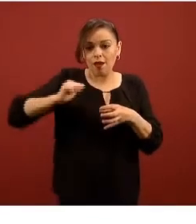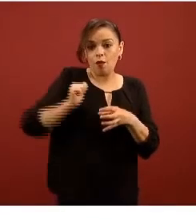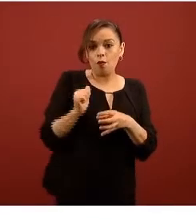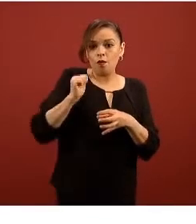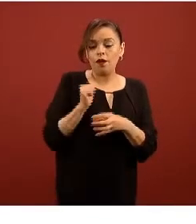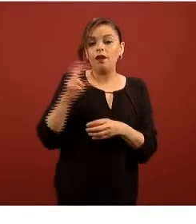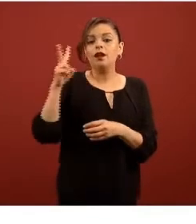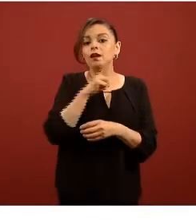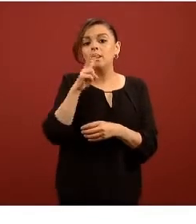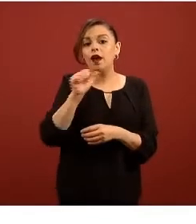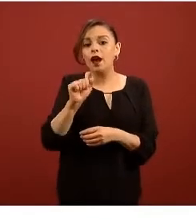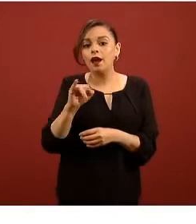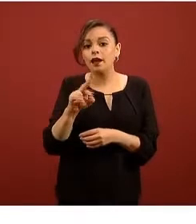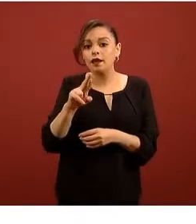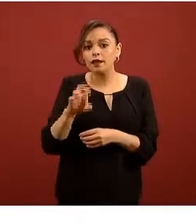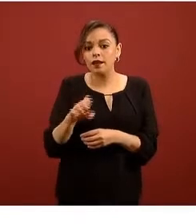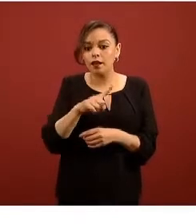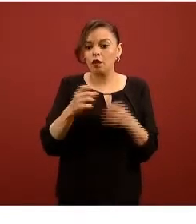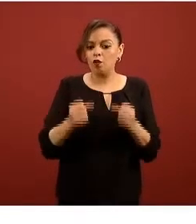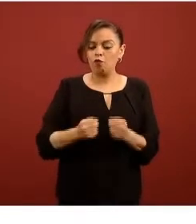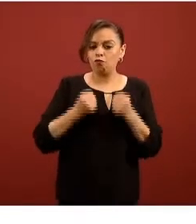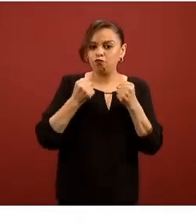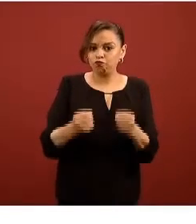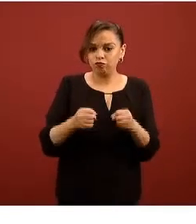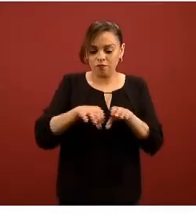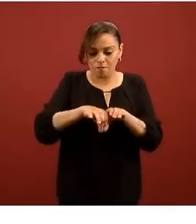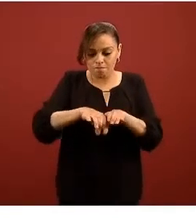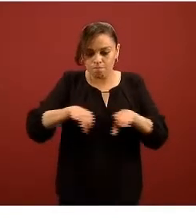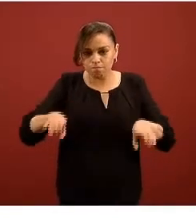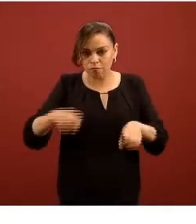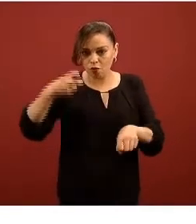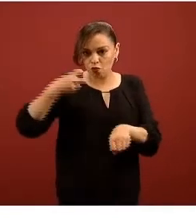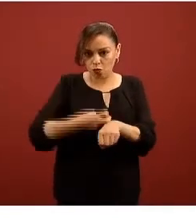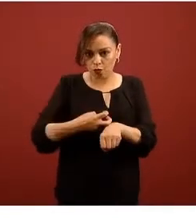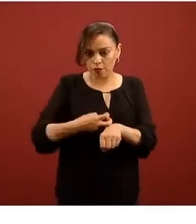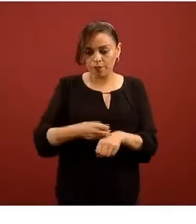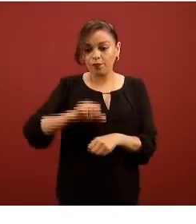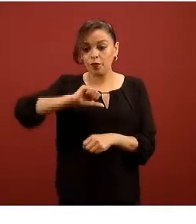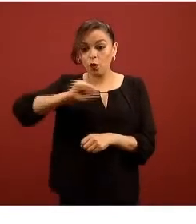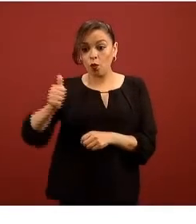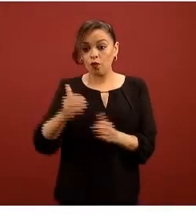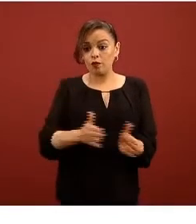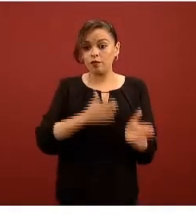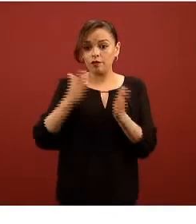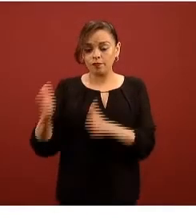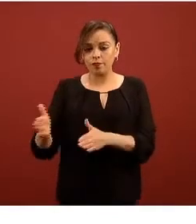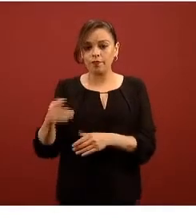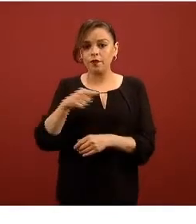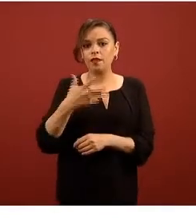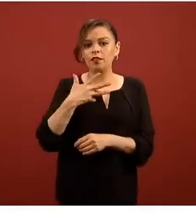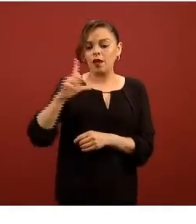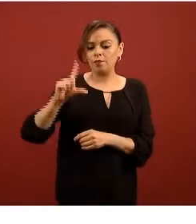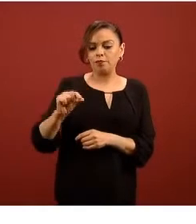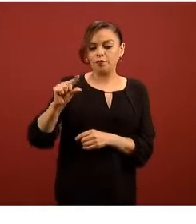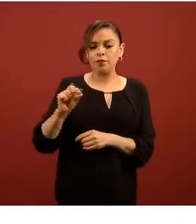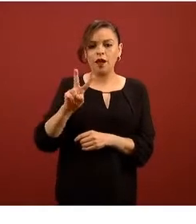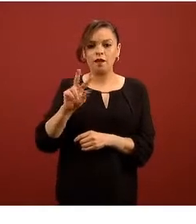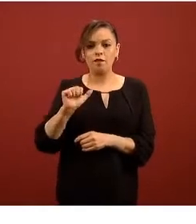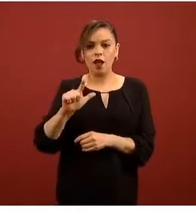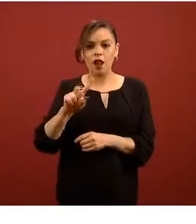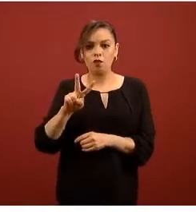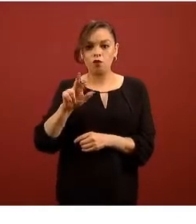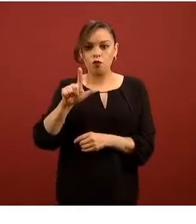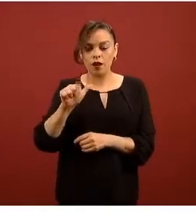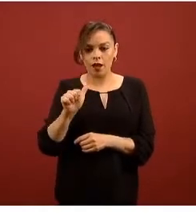estructura rígida el siguiente depende de una válvula que lo único que hace es regular controlar el flujo